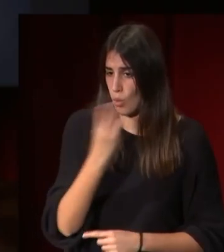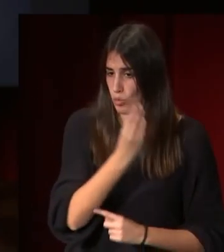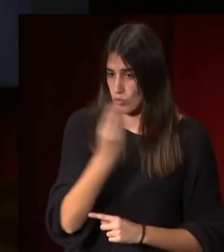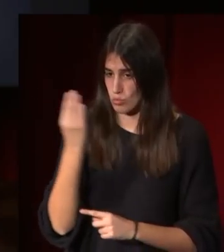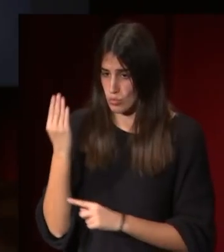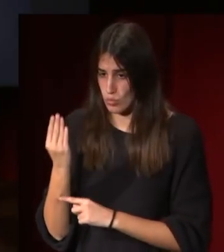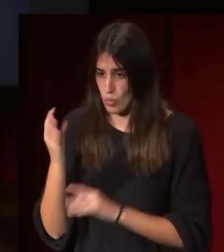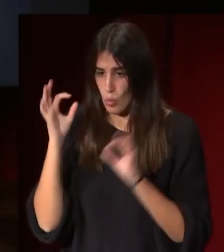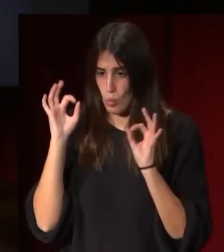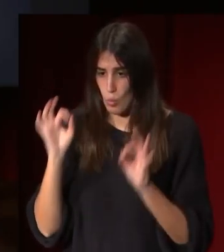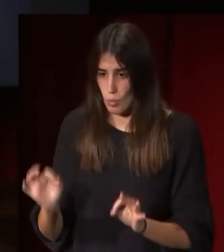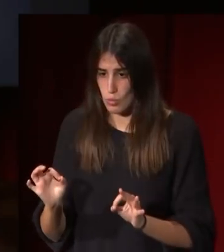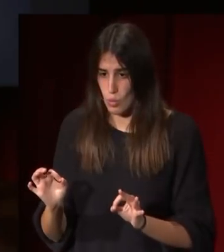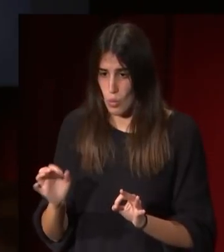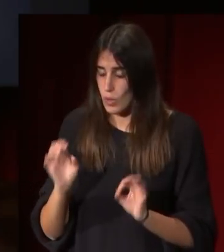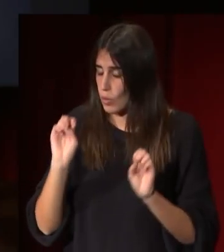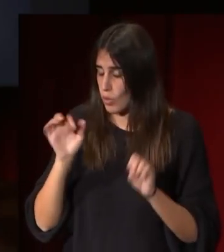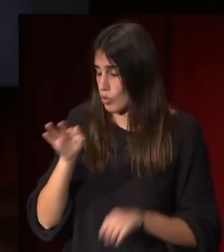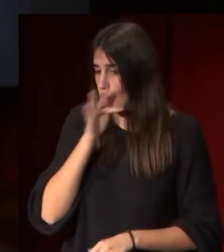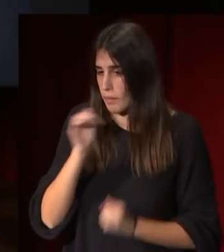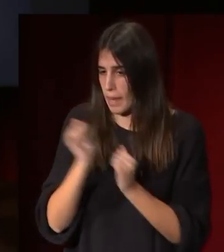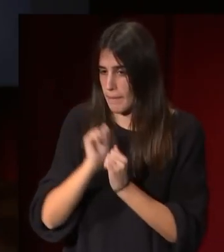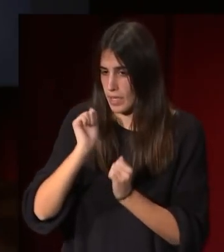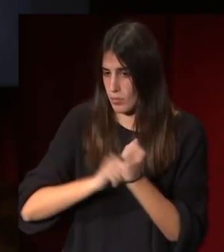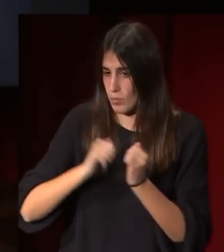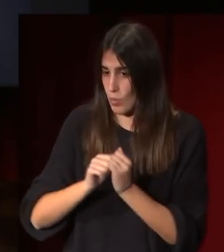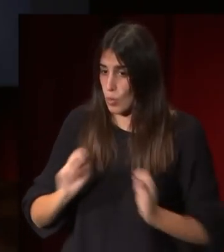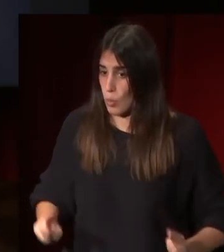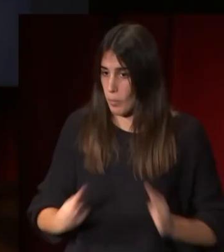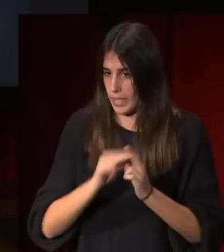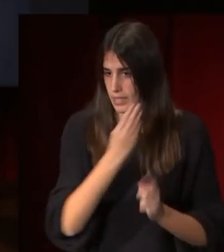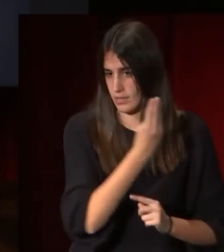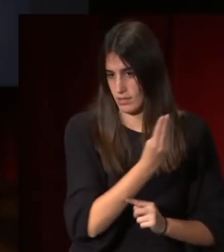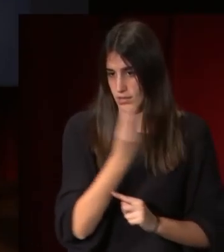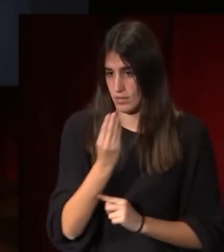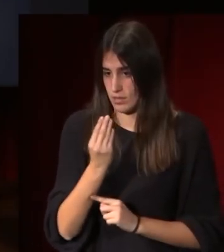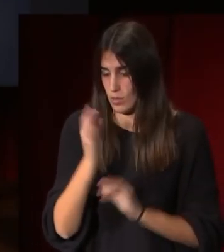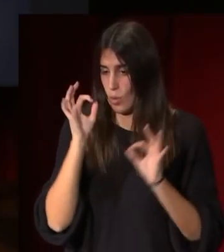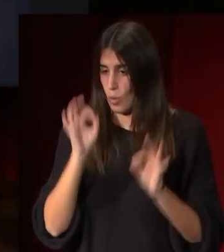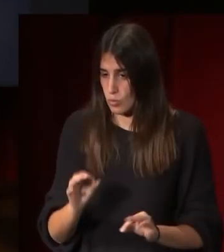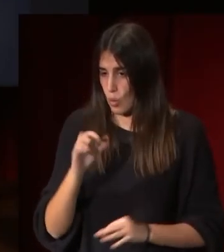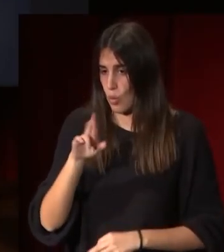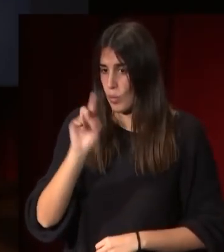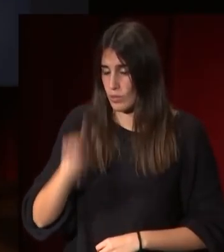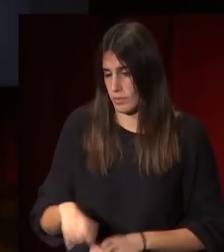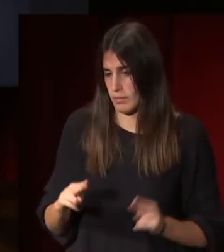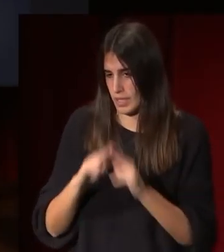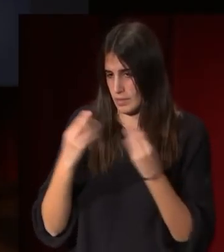Escayola cuando las tenía sin pasar a mármol en París en 1804 justo cuando estaba Álvarez Cubero allí